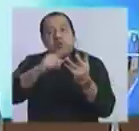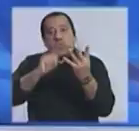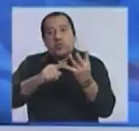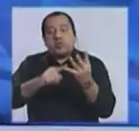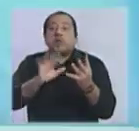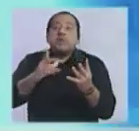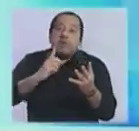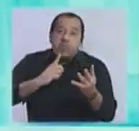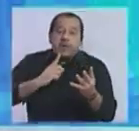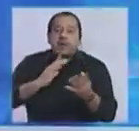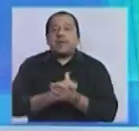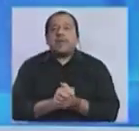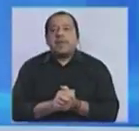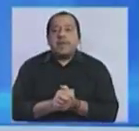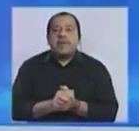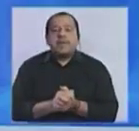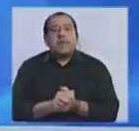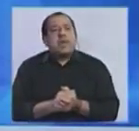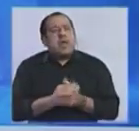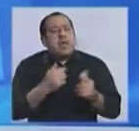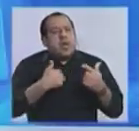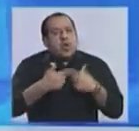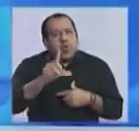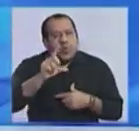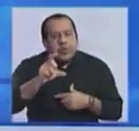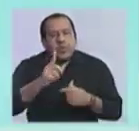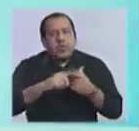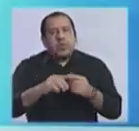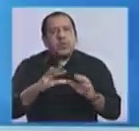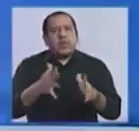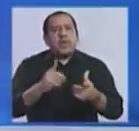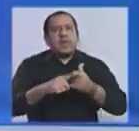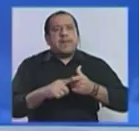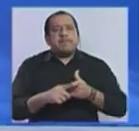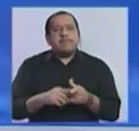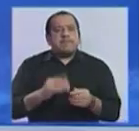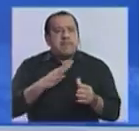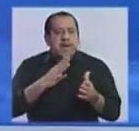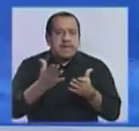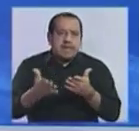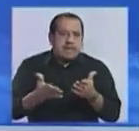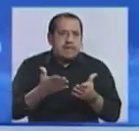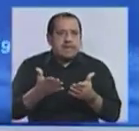a la segunda vuelta. Obviamente, digamos, hay muy poco para